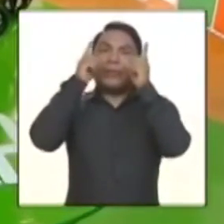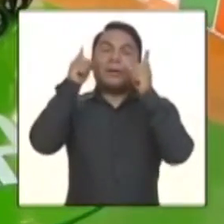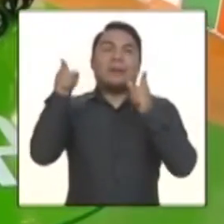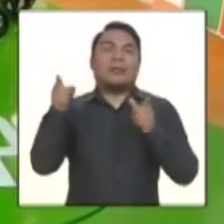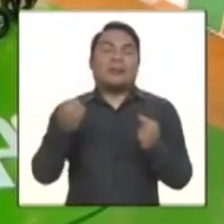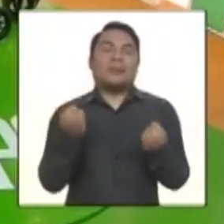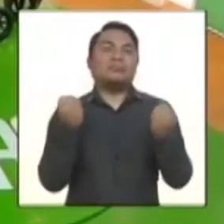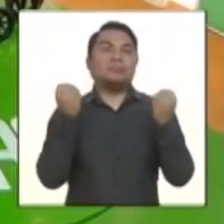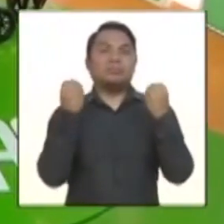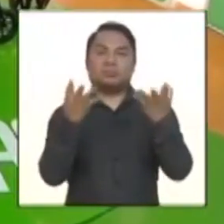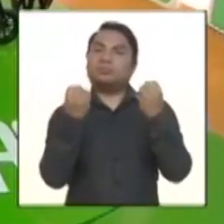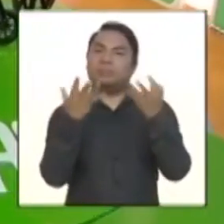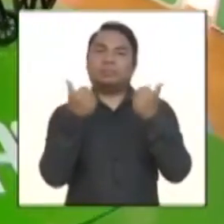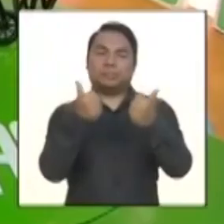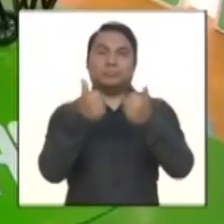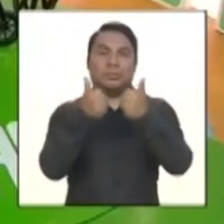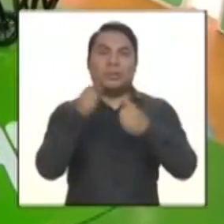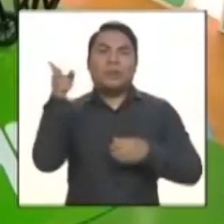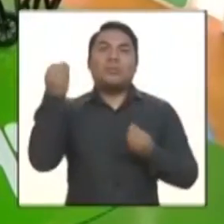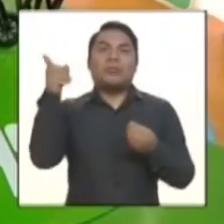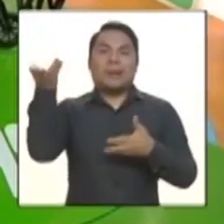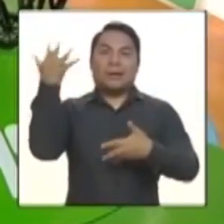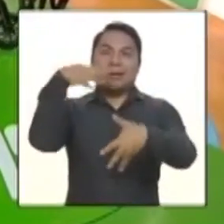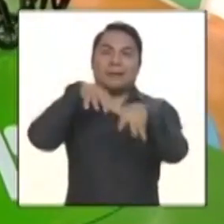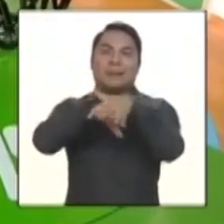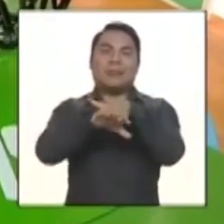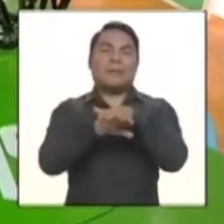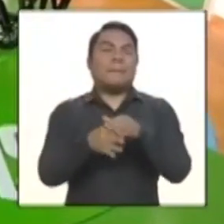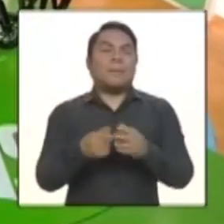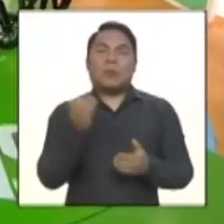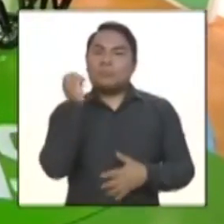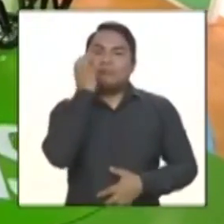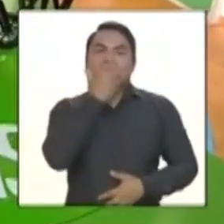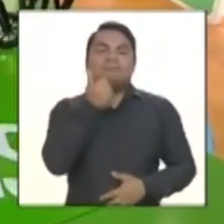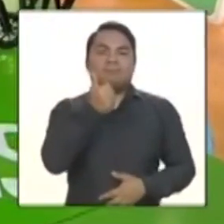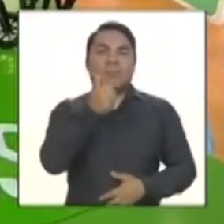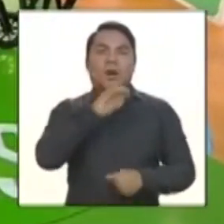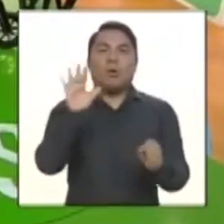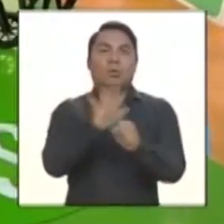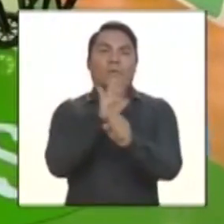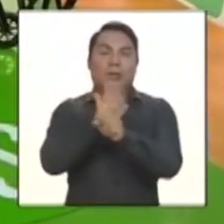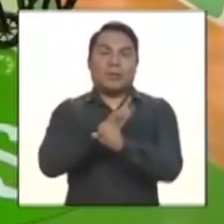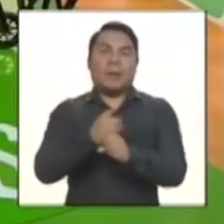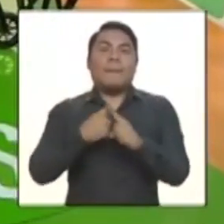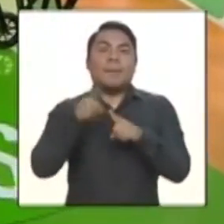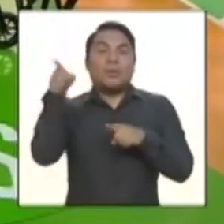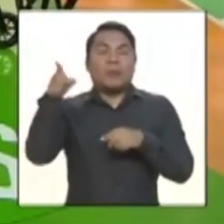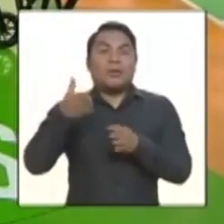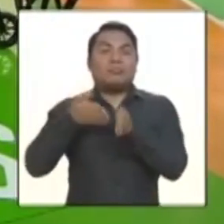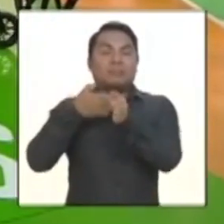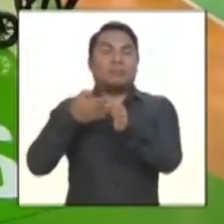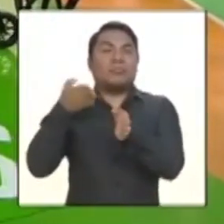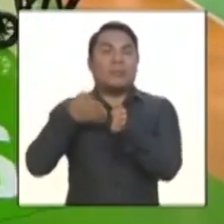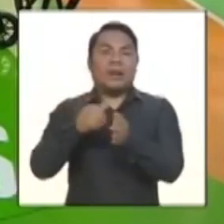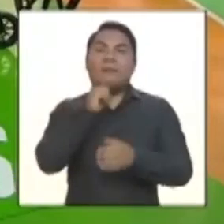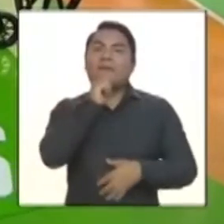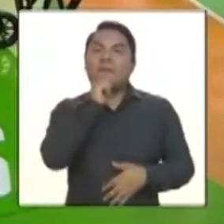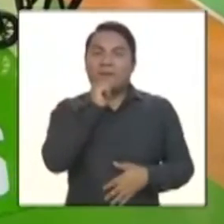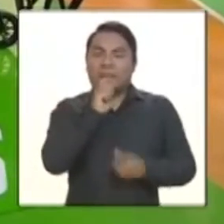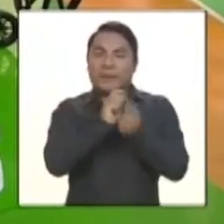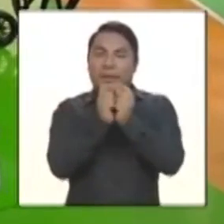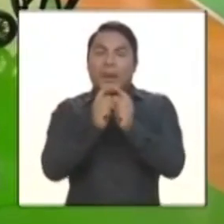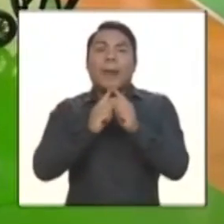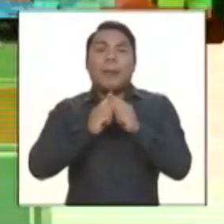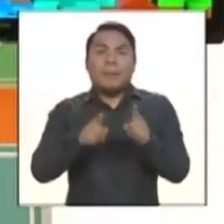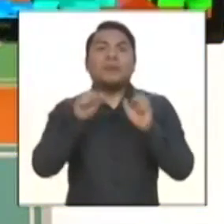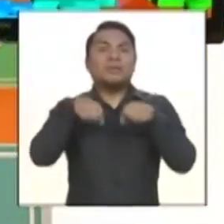Disneylandia, ¿no? Porque la accesibilidad es mucho más completa. Si bien el metro todavía no tiene todos los accesos, es verdad que